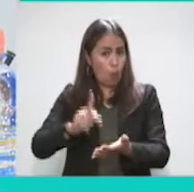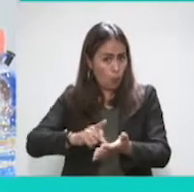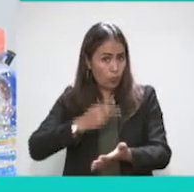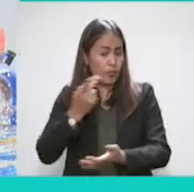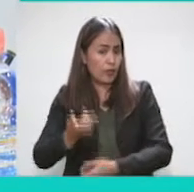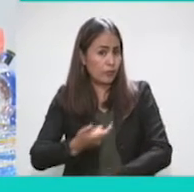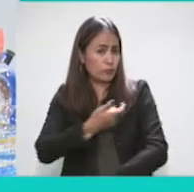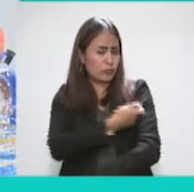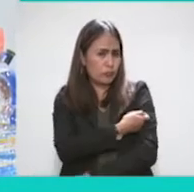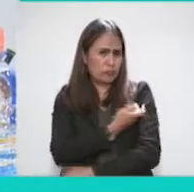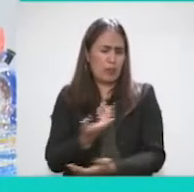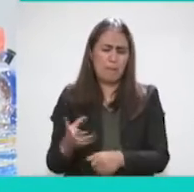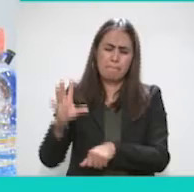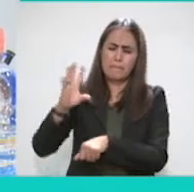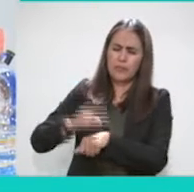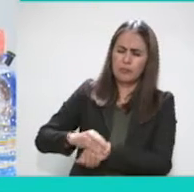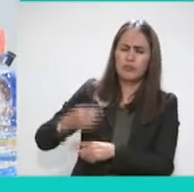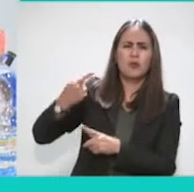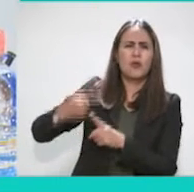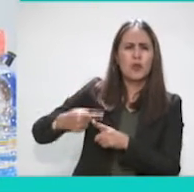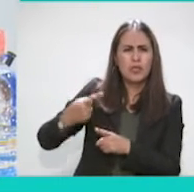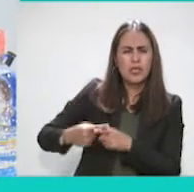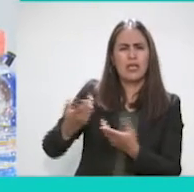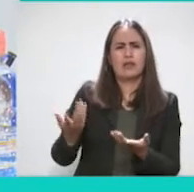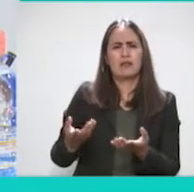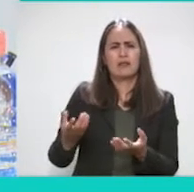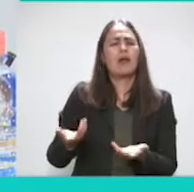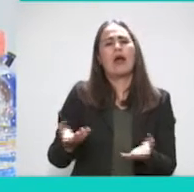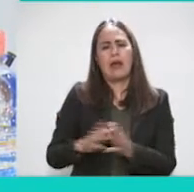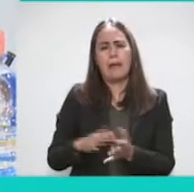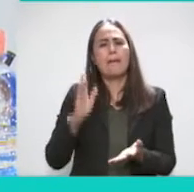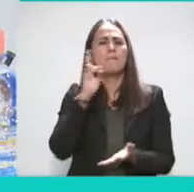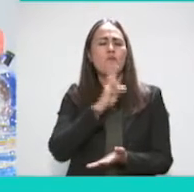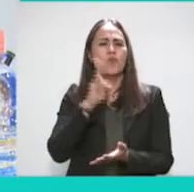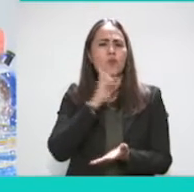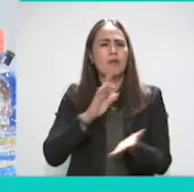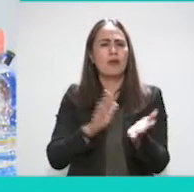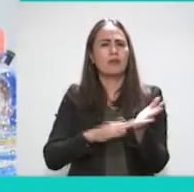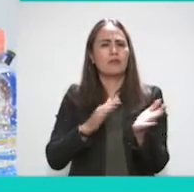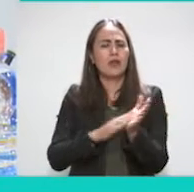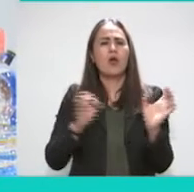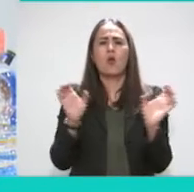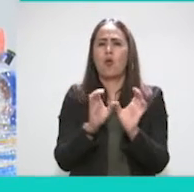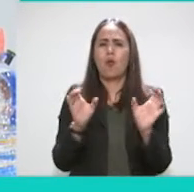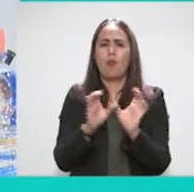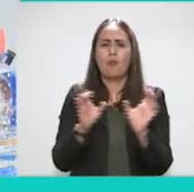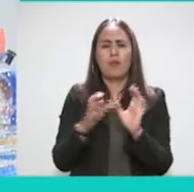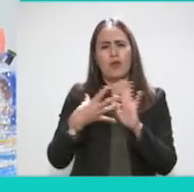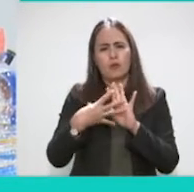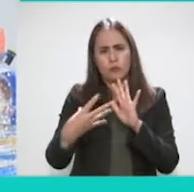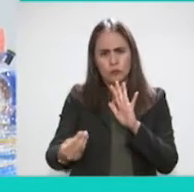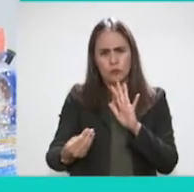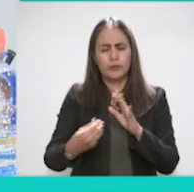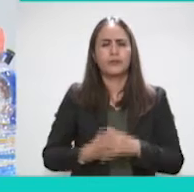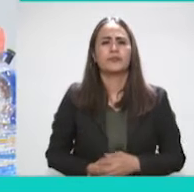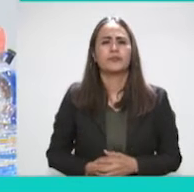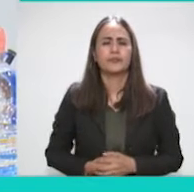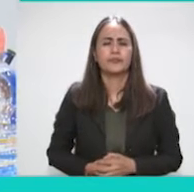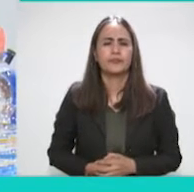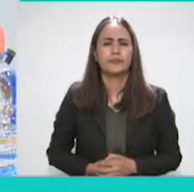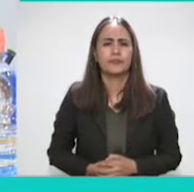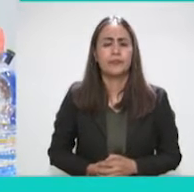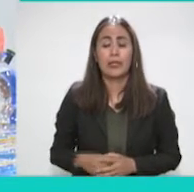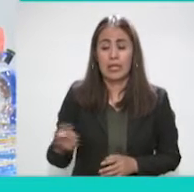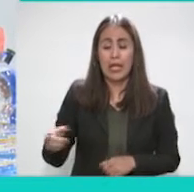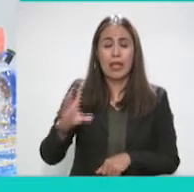cuándo está vigente la autorización, emitiendo copia certificada del documento en el que dicha autorización conste.